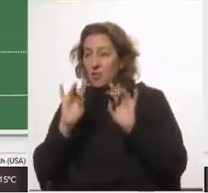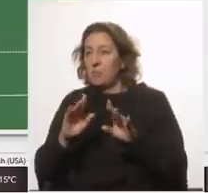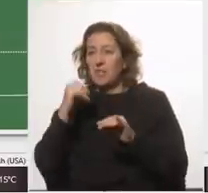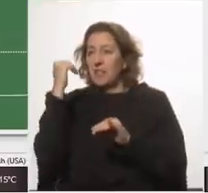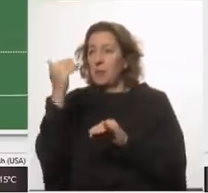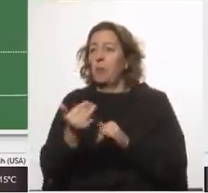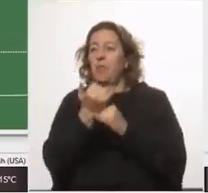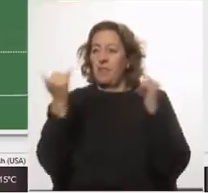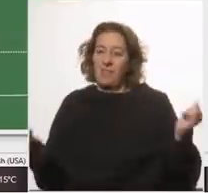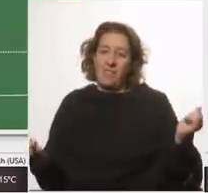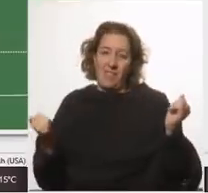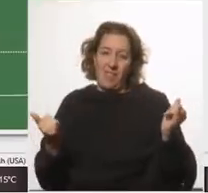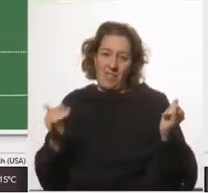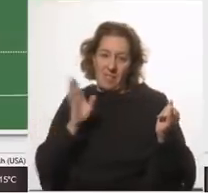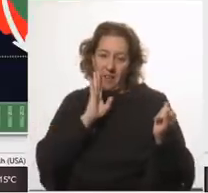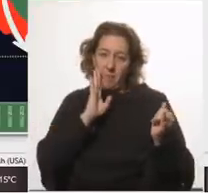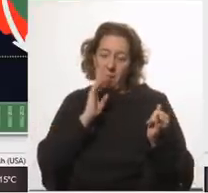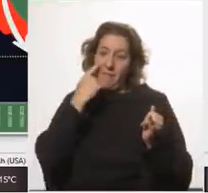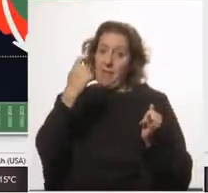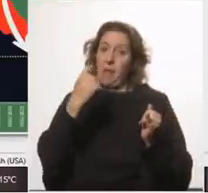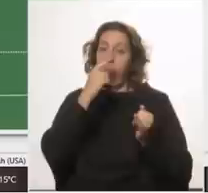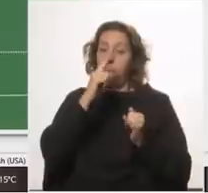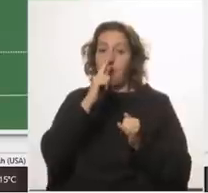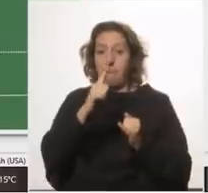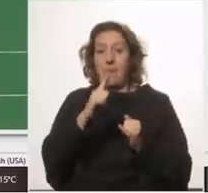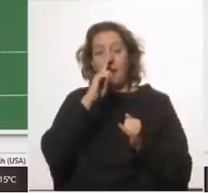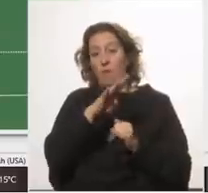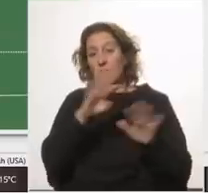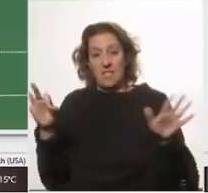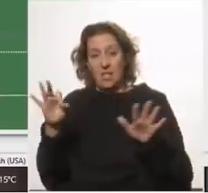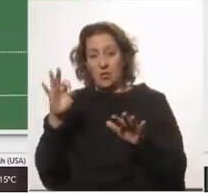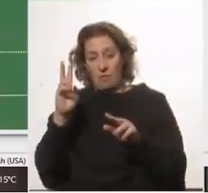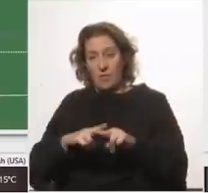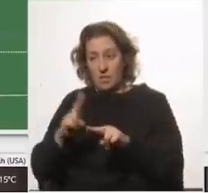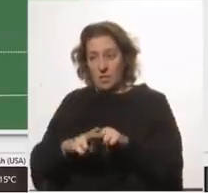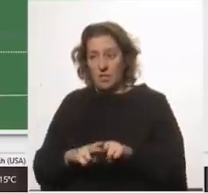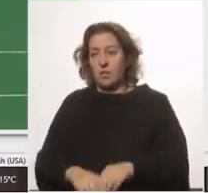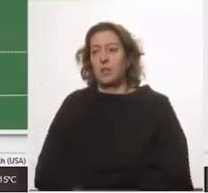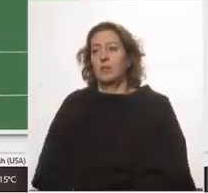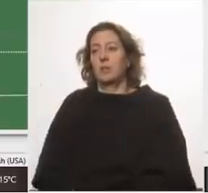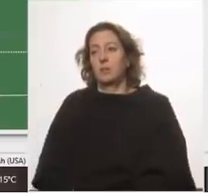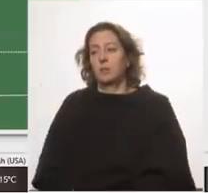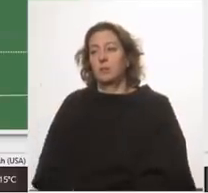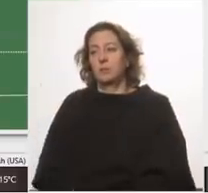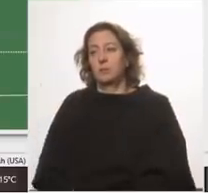día la madre se hubieran evitado 1900 fallecidos 2700 menos 810